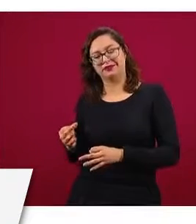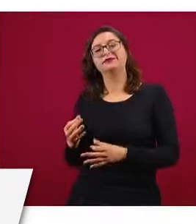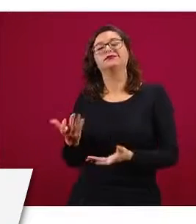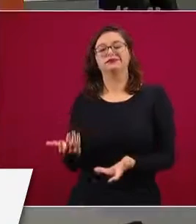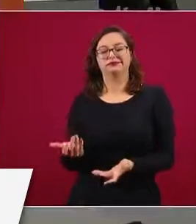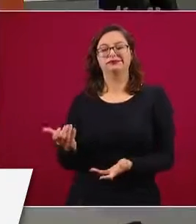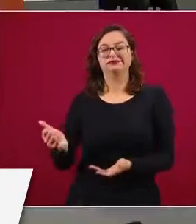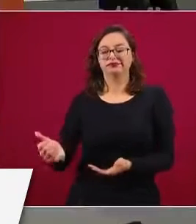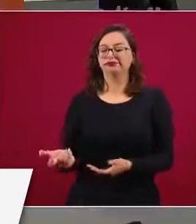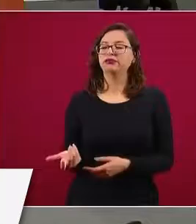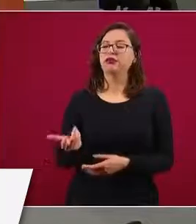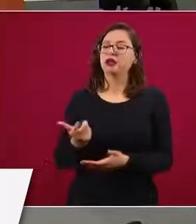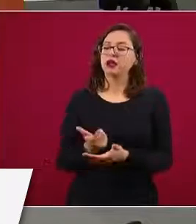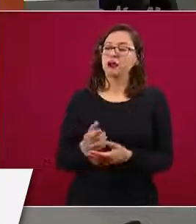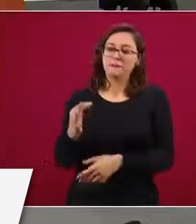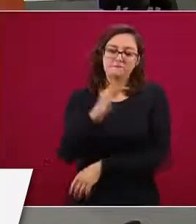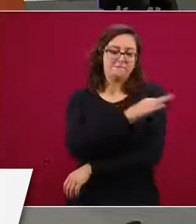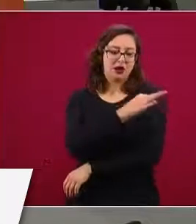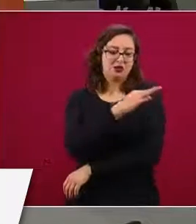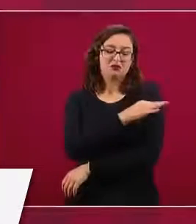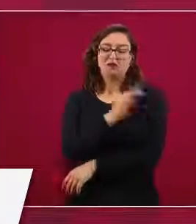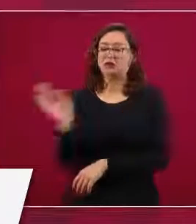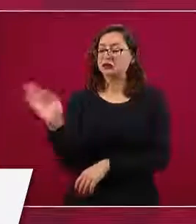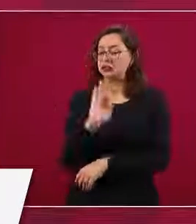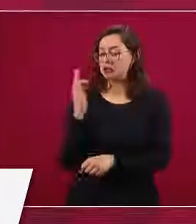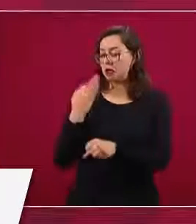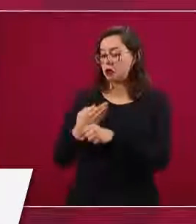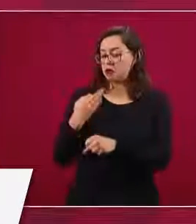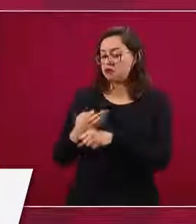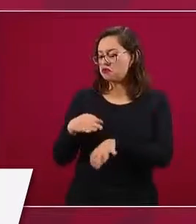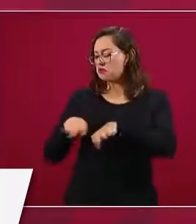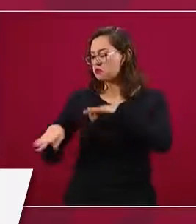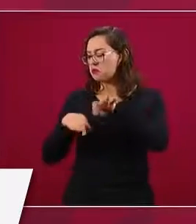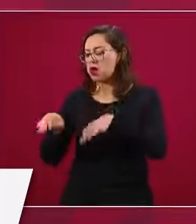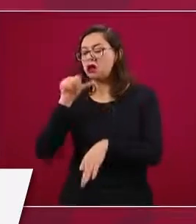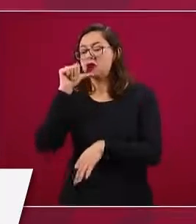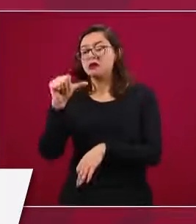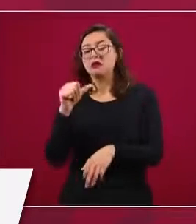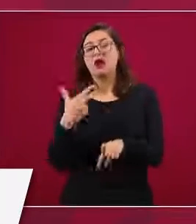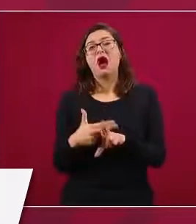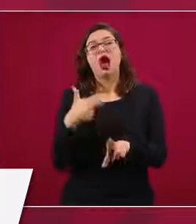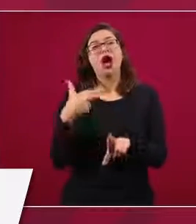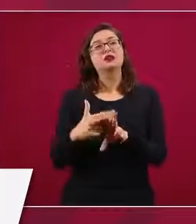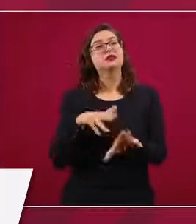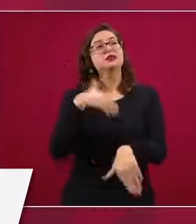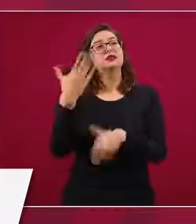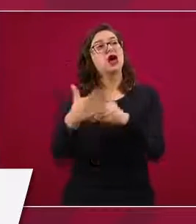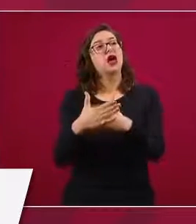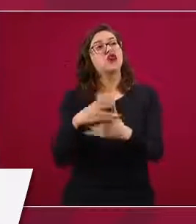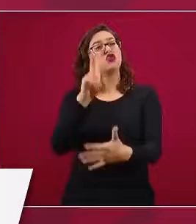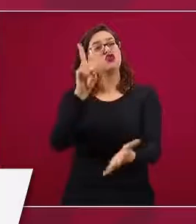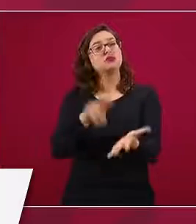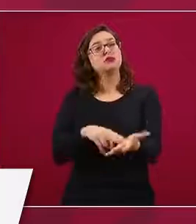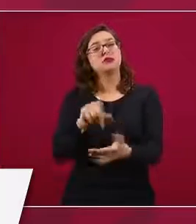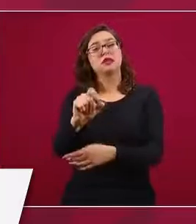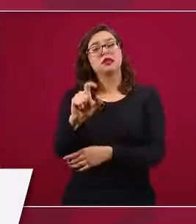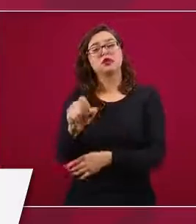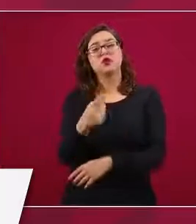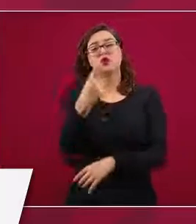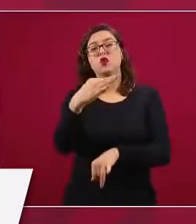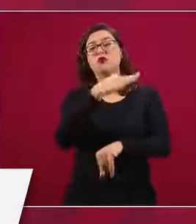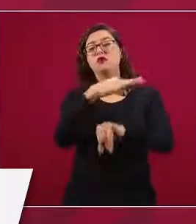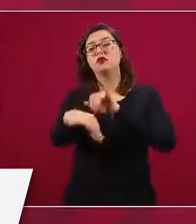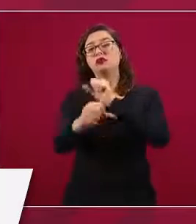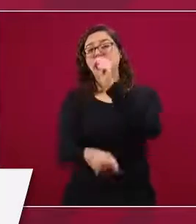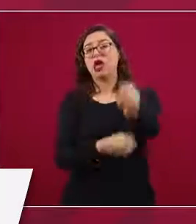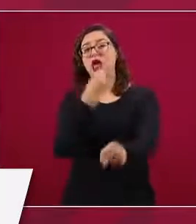tendríamos acceso hasta el fin del segundo semestre del 2021. Entonces,